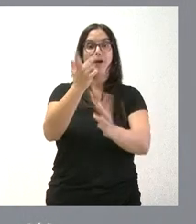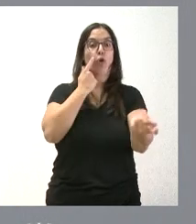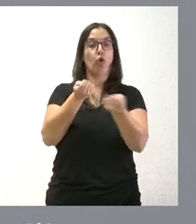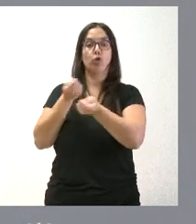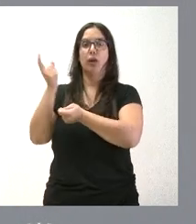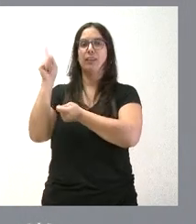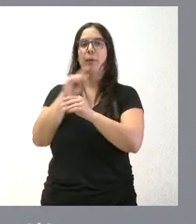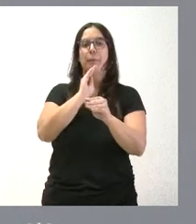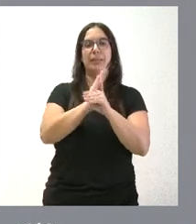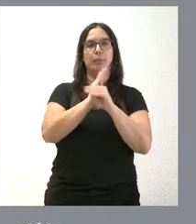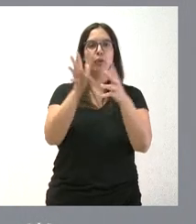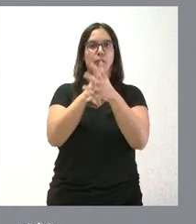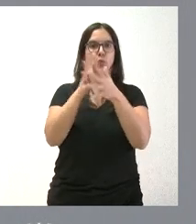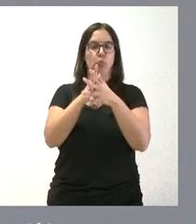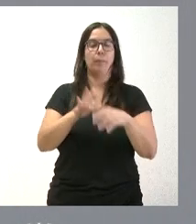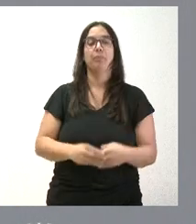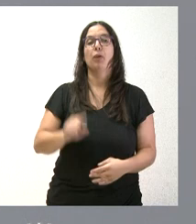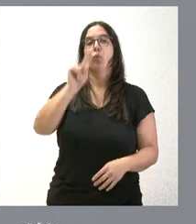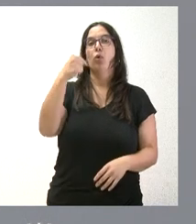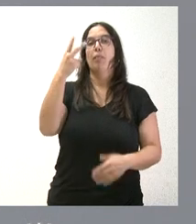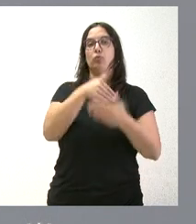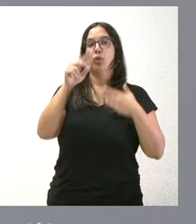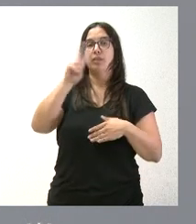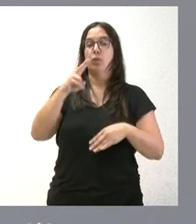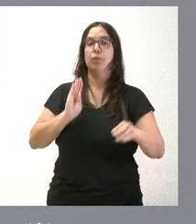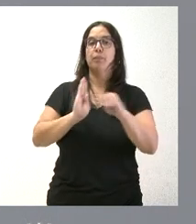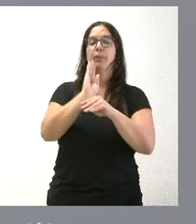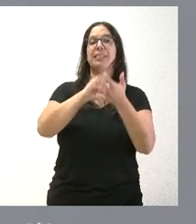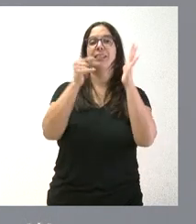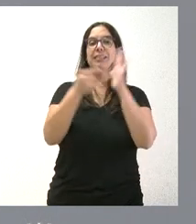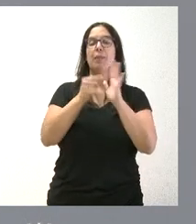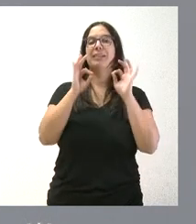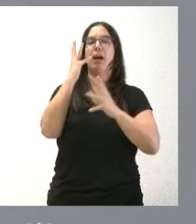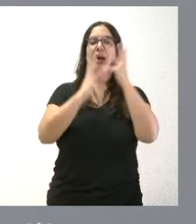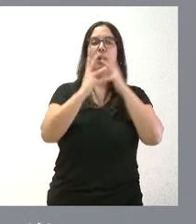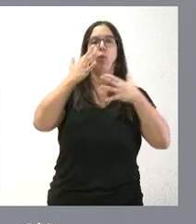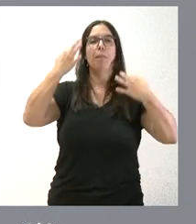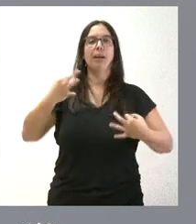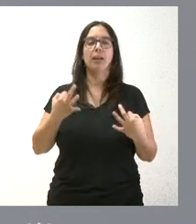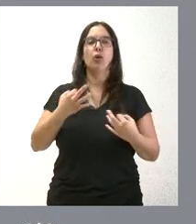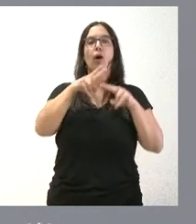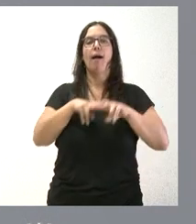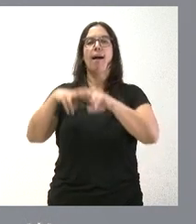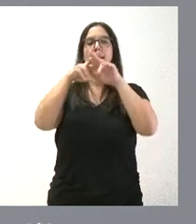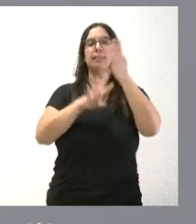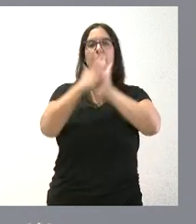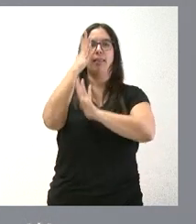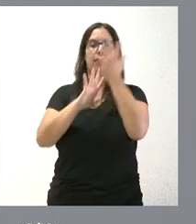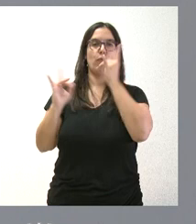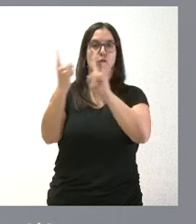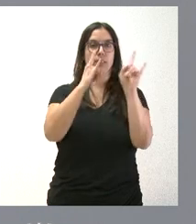incendios. 1,2 millones de euros es lo que se va a invertir en el sistema de cálculo de riesgo y análisis de los incendios forestales.